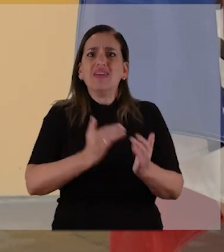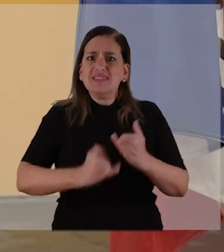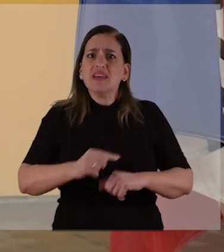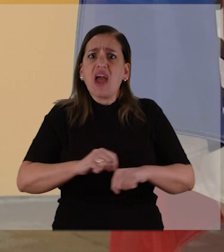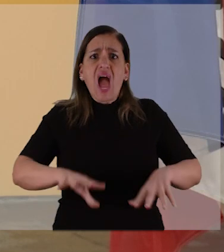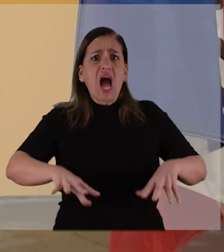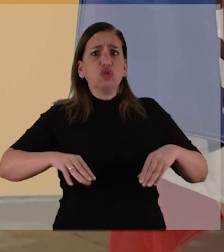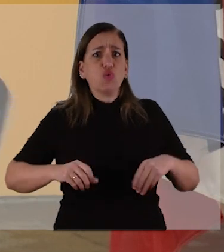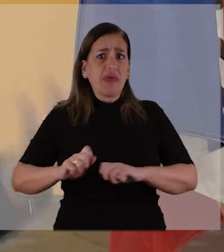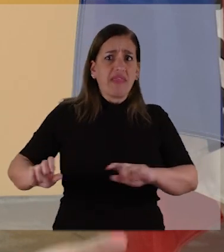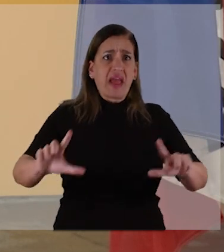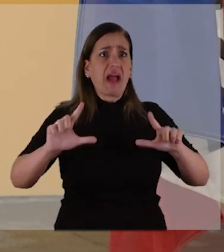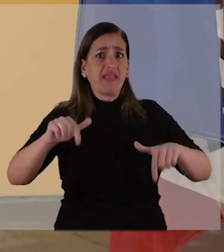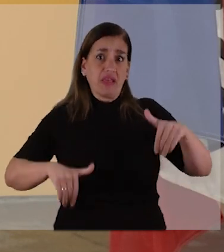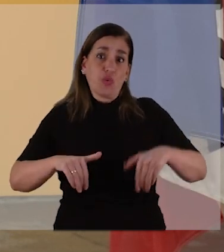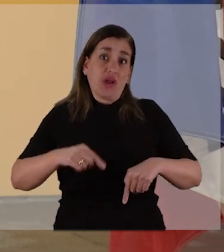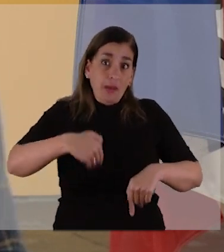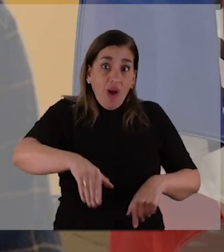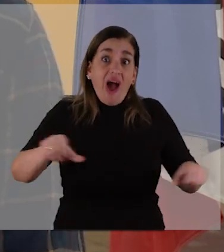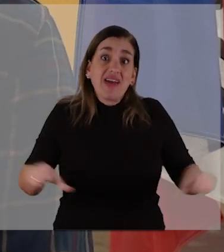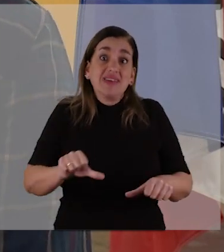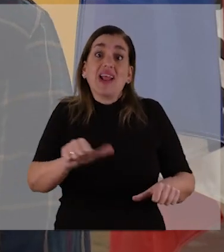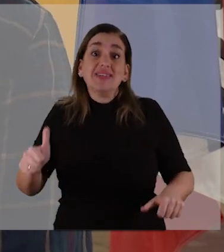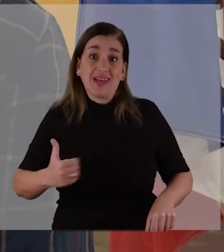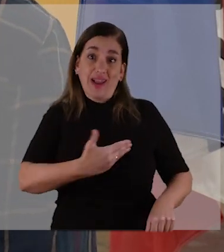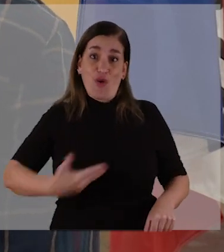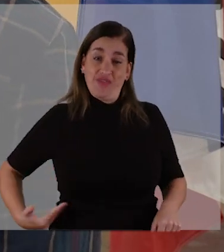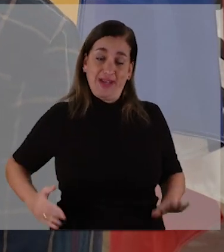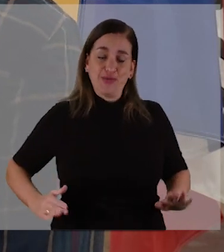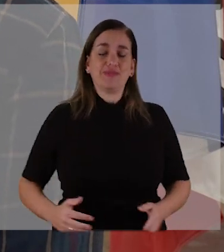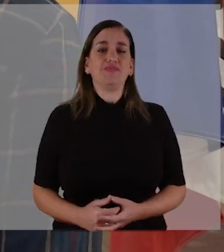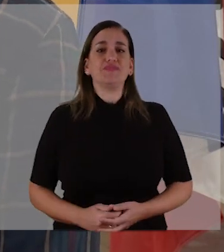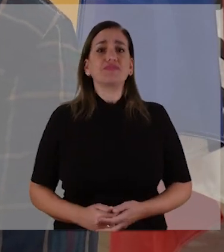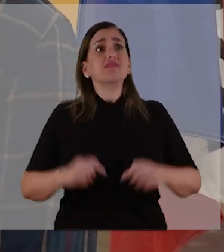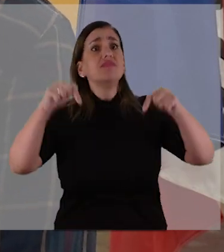desde una candidatura que después hay que llevarla adelante del gobierno.